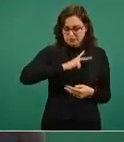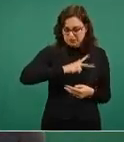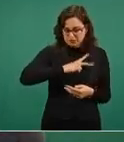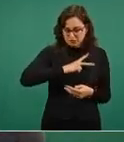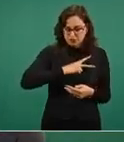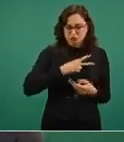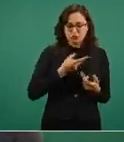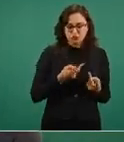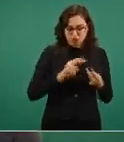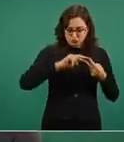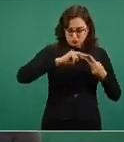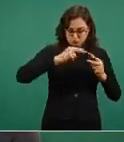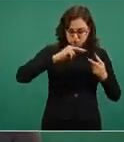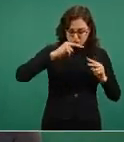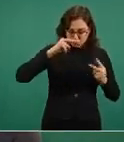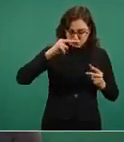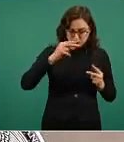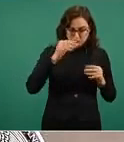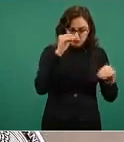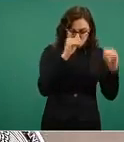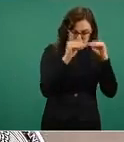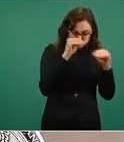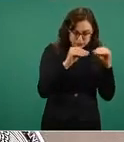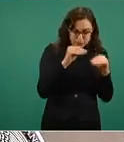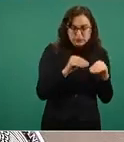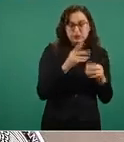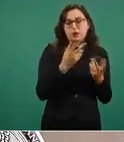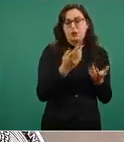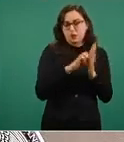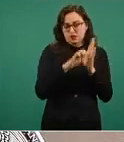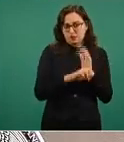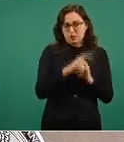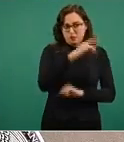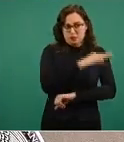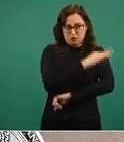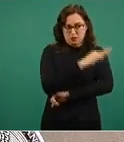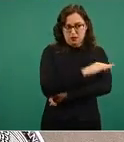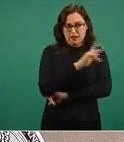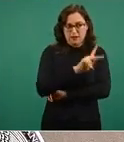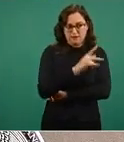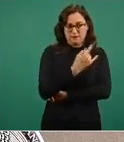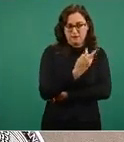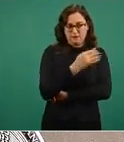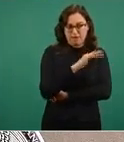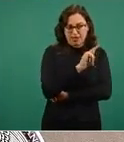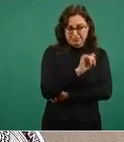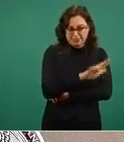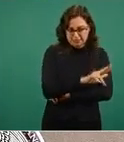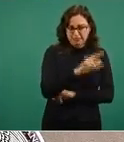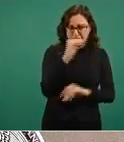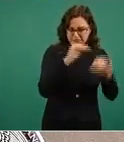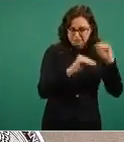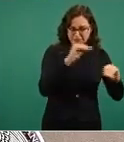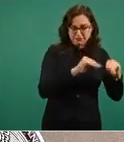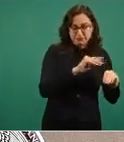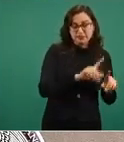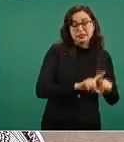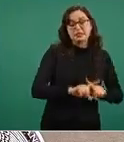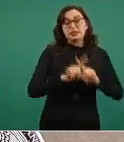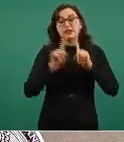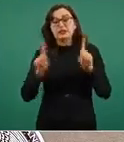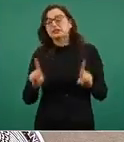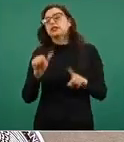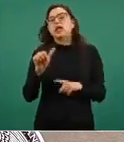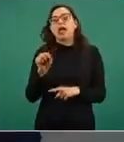y en otros casos, como es la vacuna de Astra, lo que se tiene es una proteína del virus envuelta